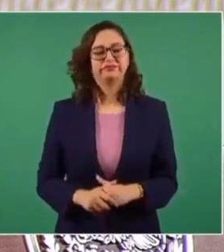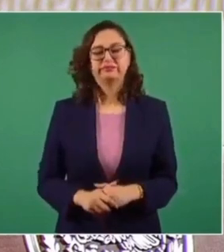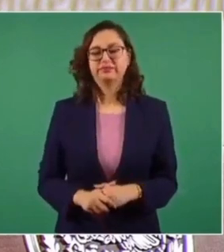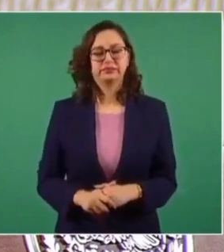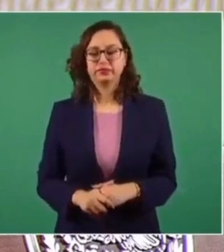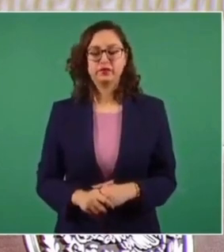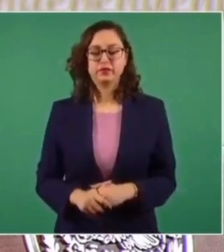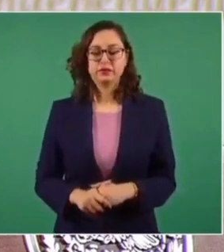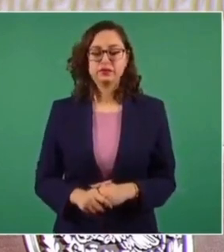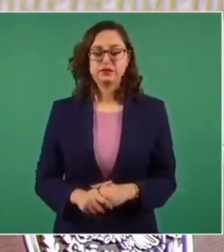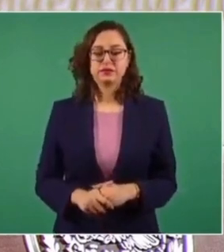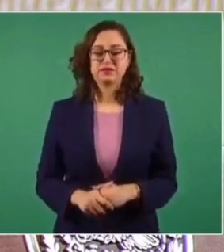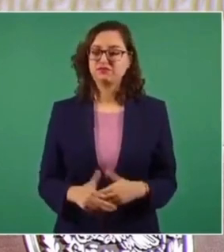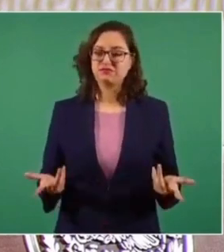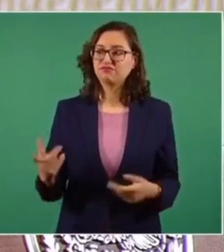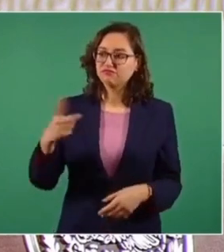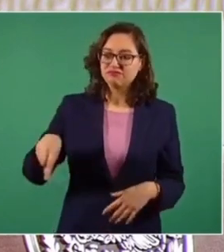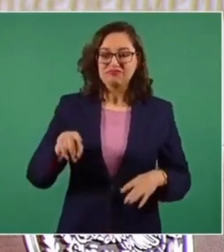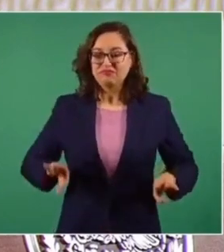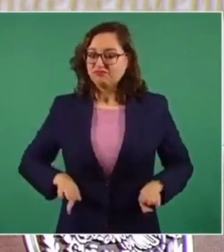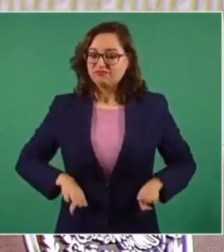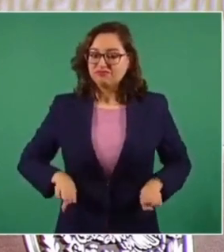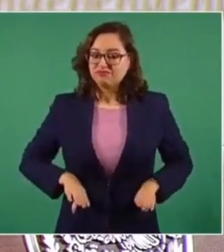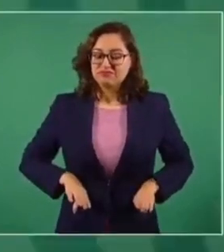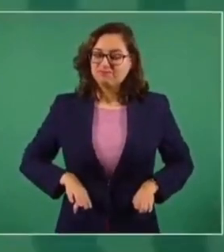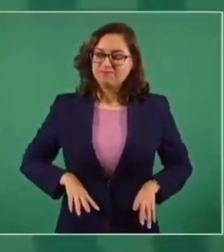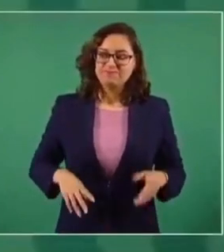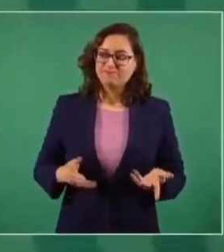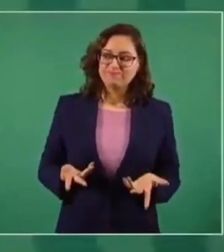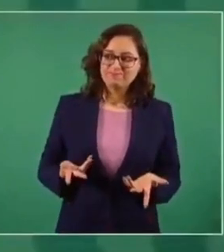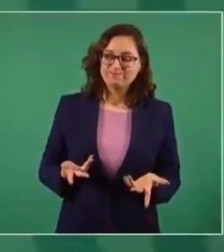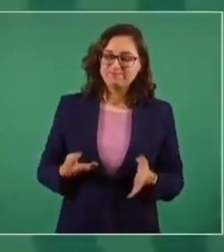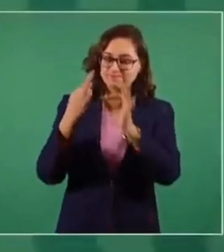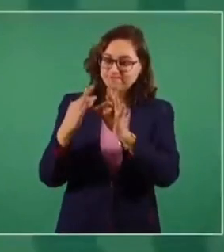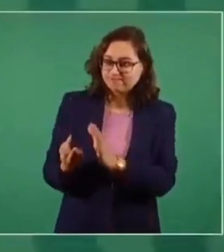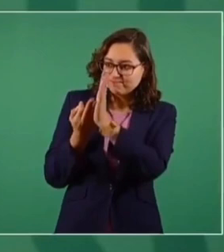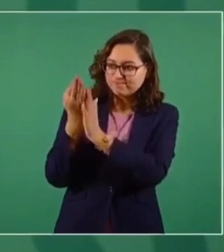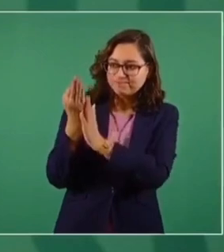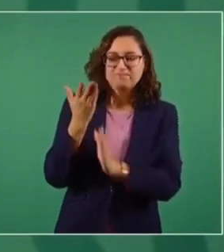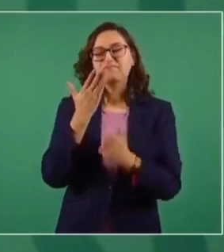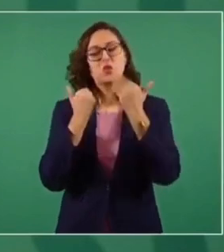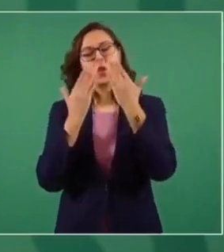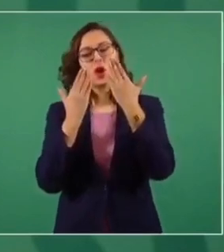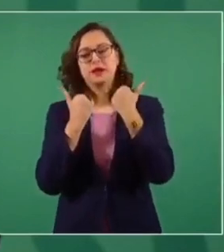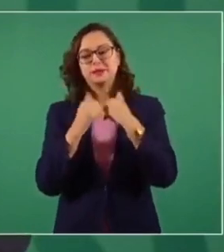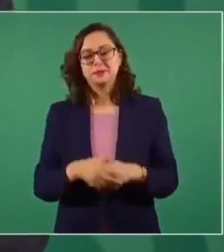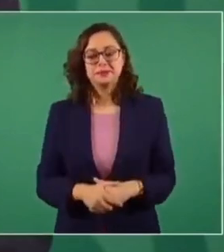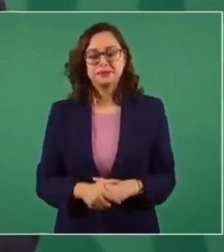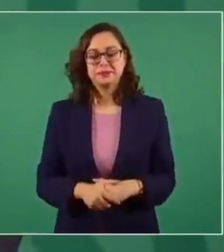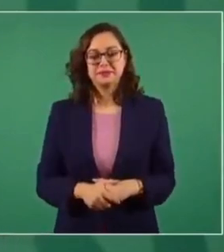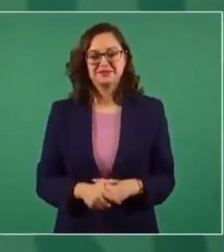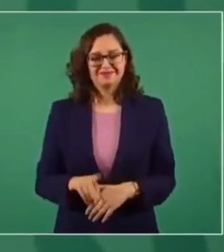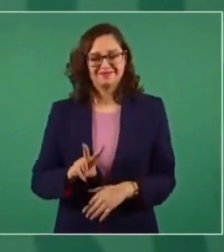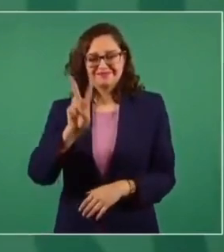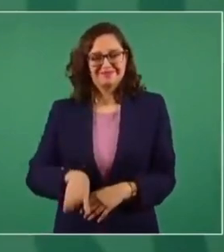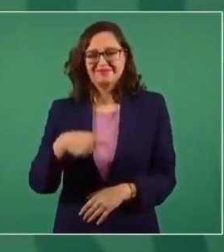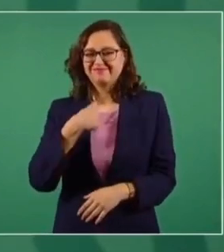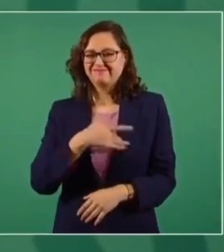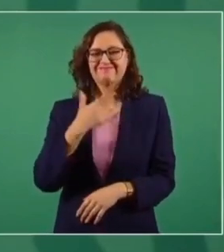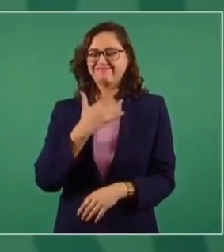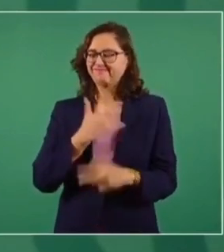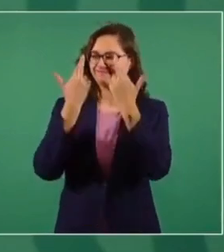No han demostrado actuar con rectitud. A mí me decepcionaron